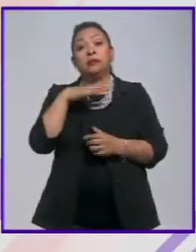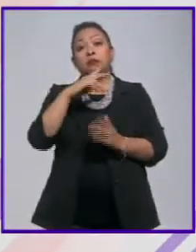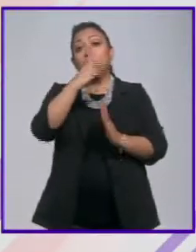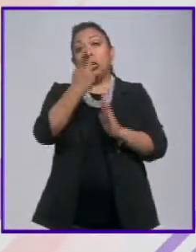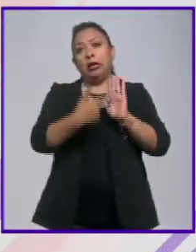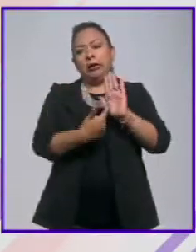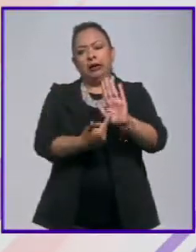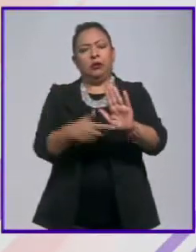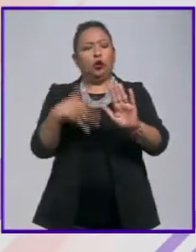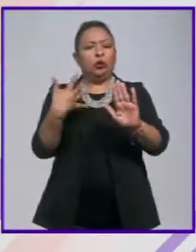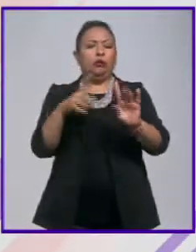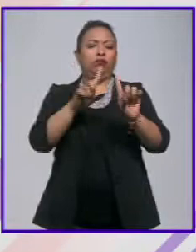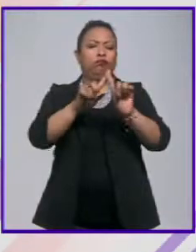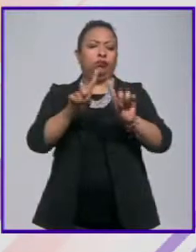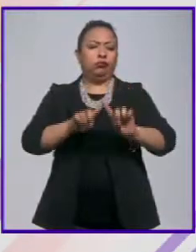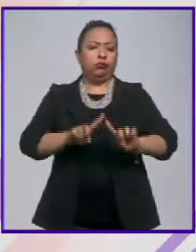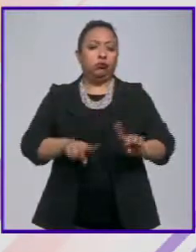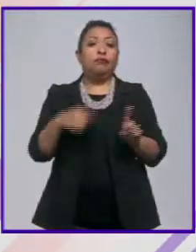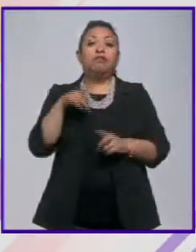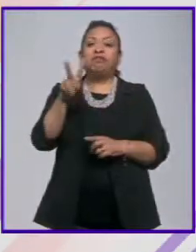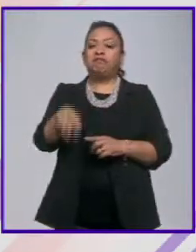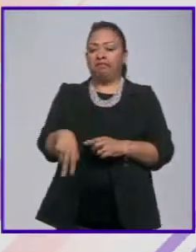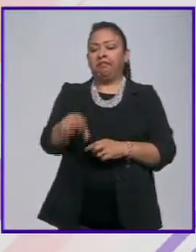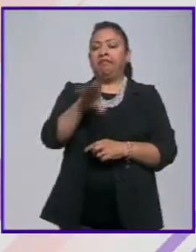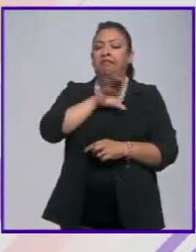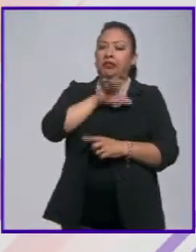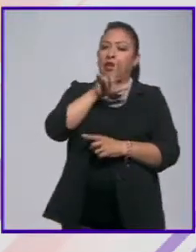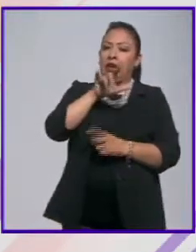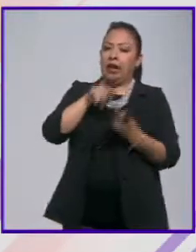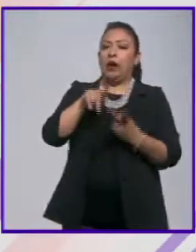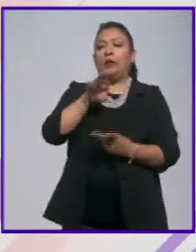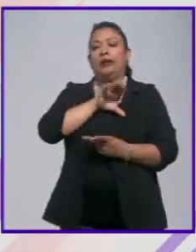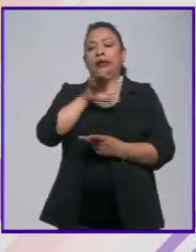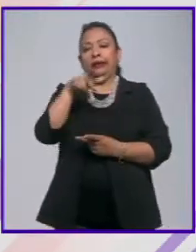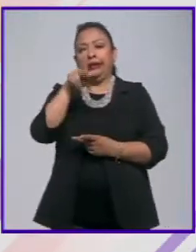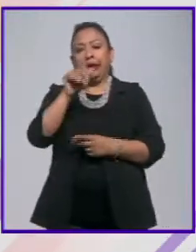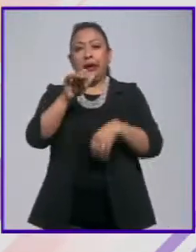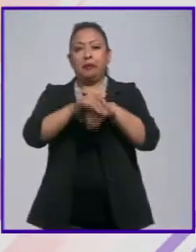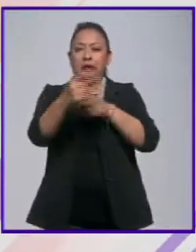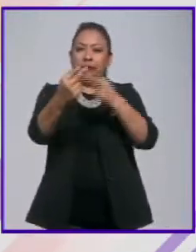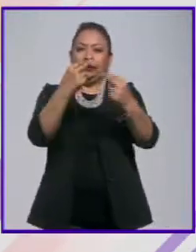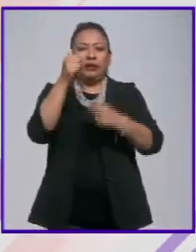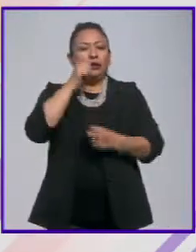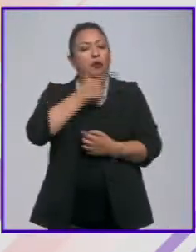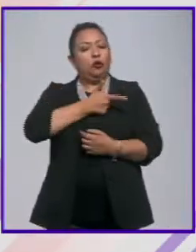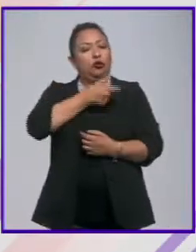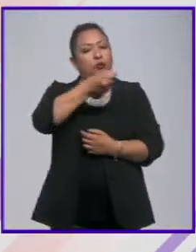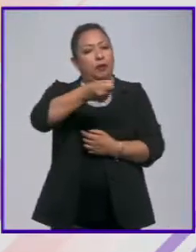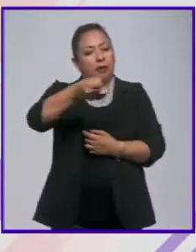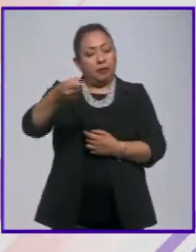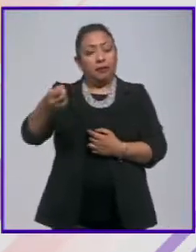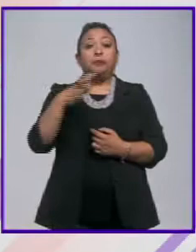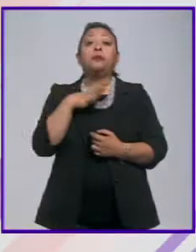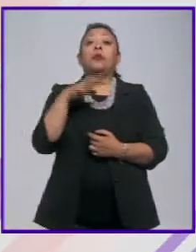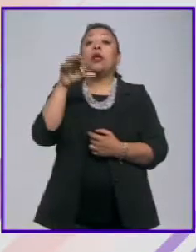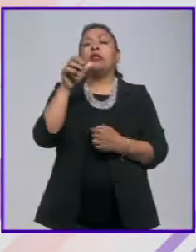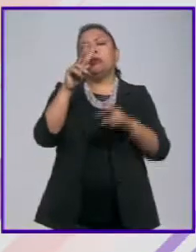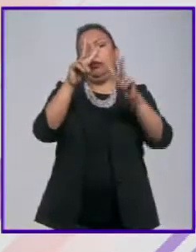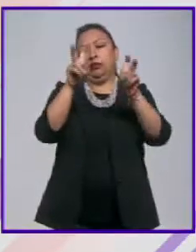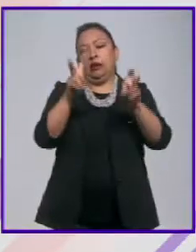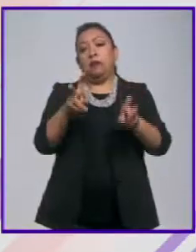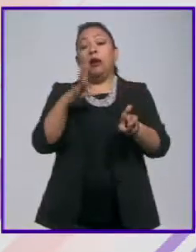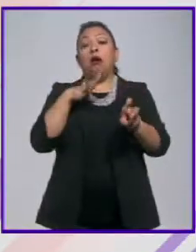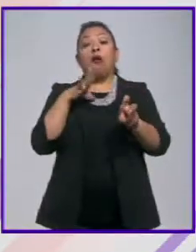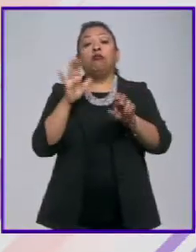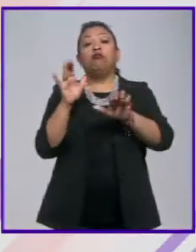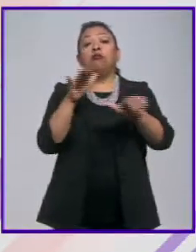programa muy diverso. En efecto, mi querida Laura, mi querida Karen, amigos del auditorio, como siempre, un placer saludarlos. Entre otros temas, la